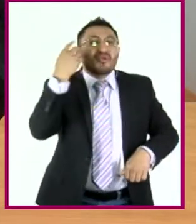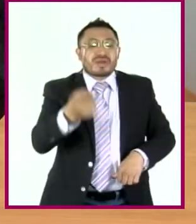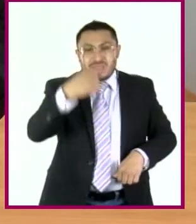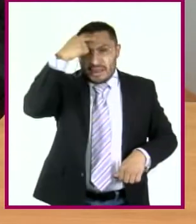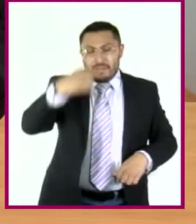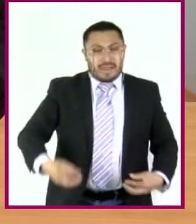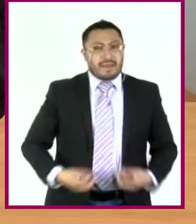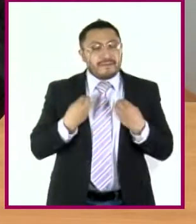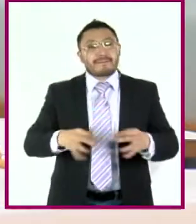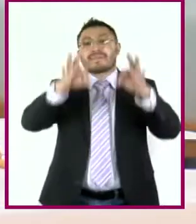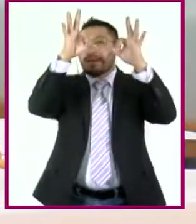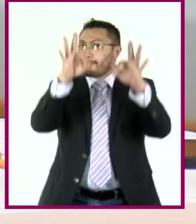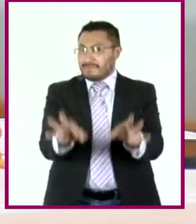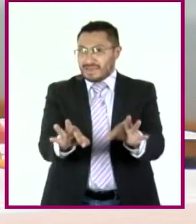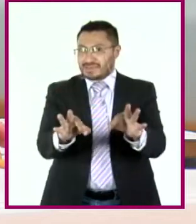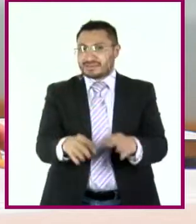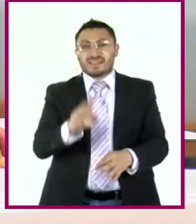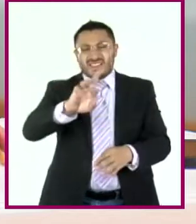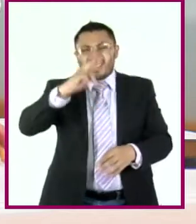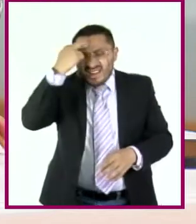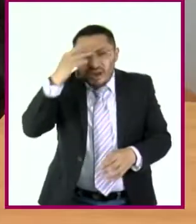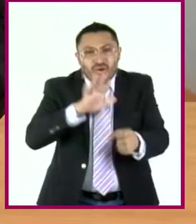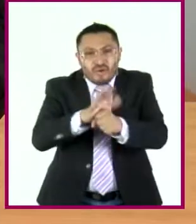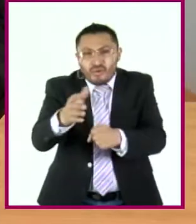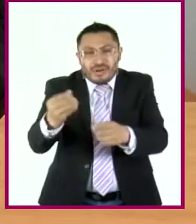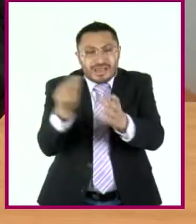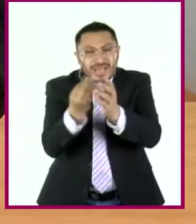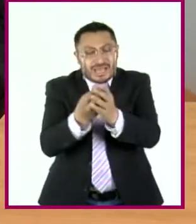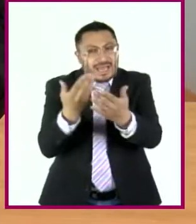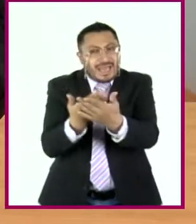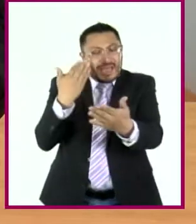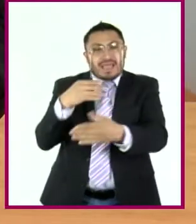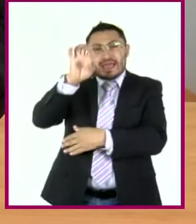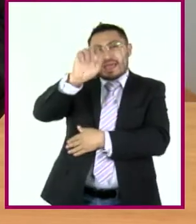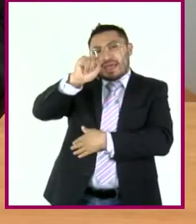tener una vida buena. ¿Te acuerdas de lo que vimos en la clase de ética?